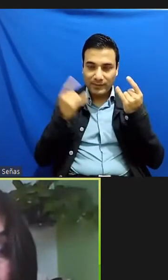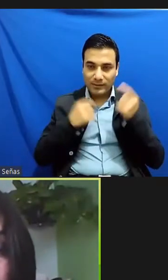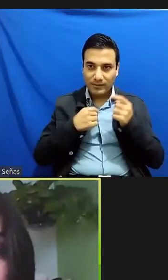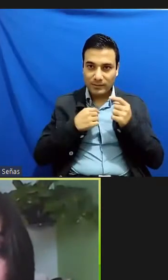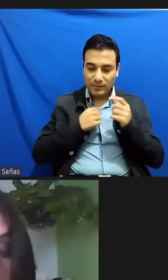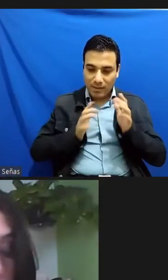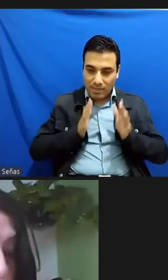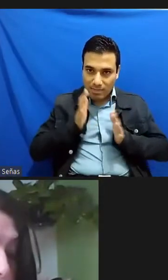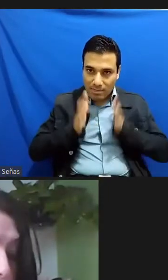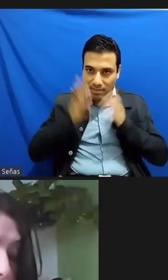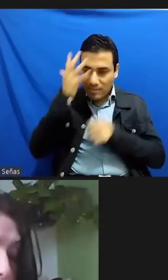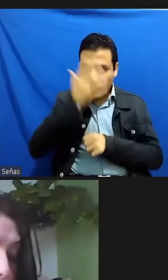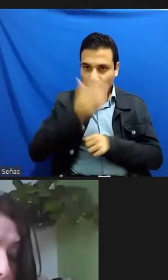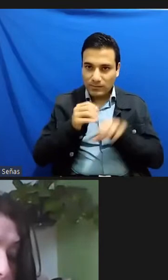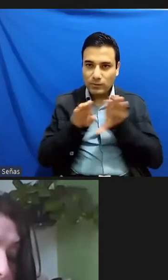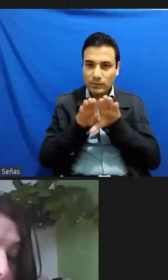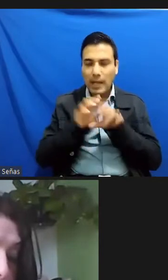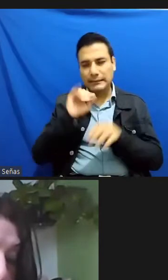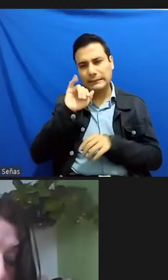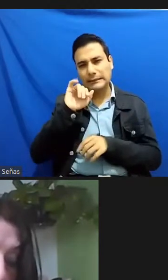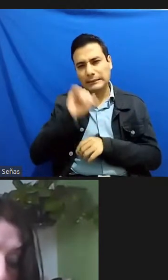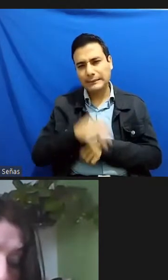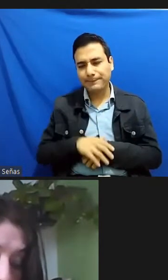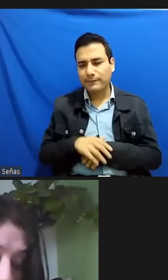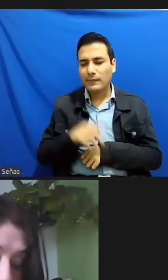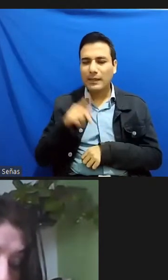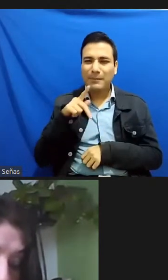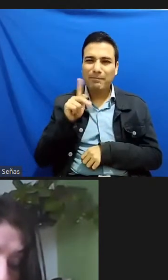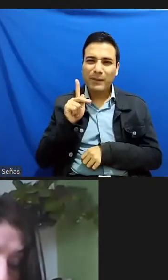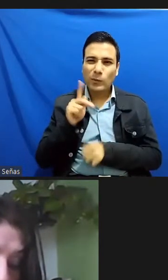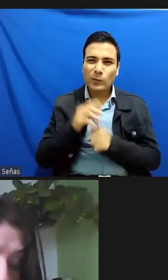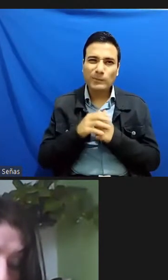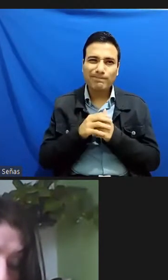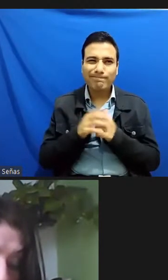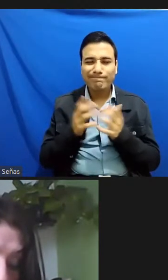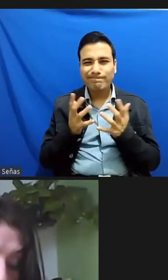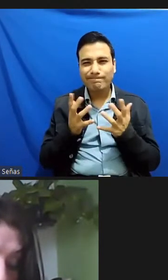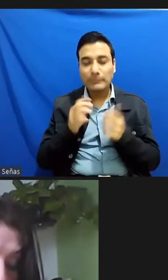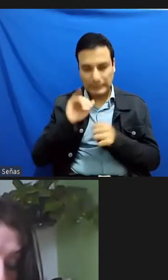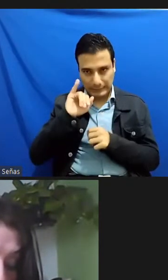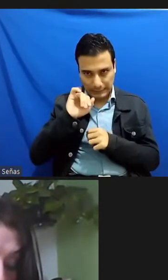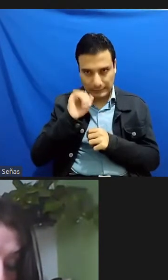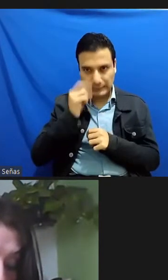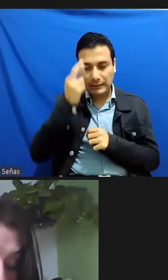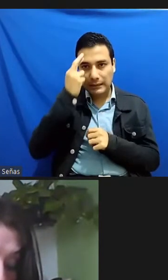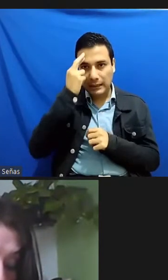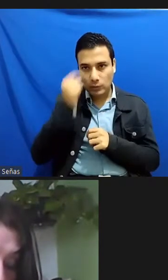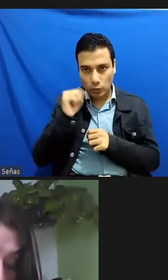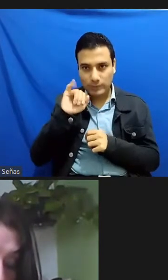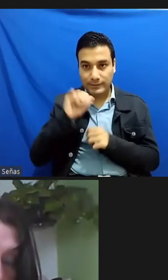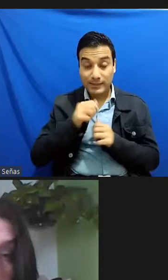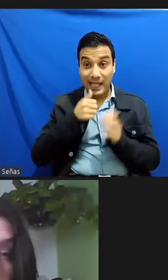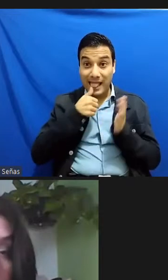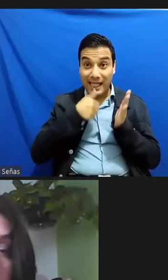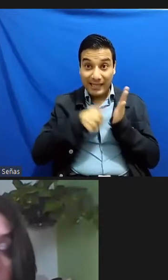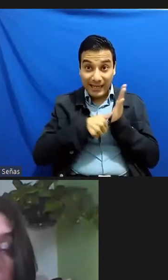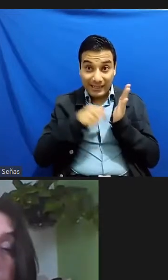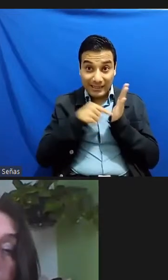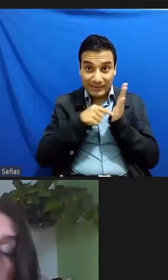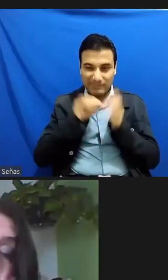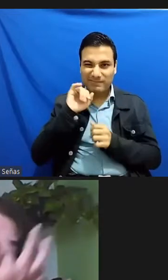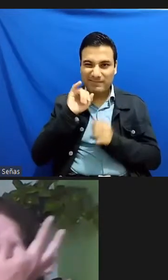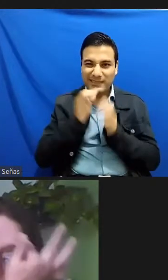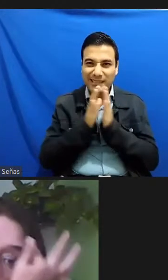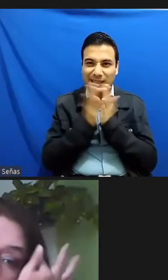sí pero habría que también es cierto y justamente en esas cartas se están hablando de un libro de